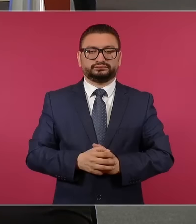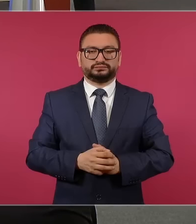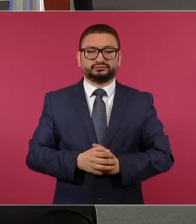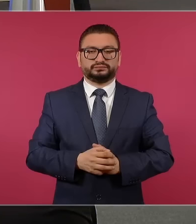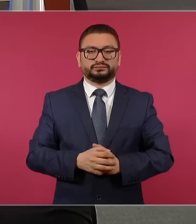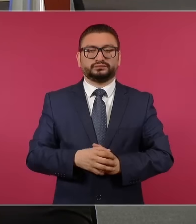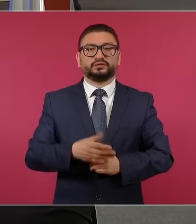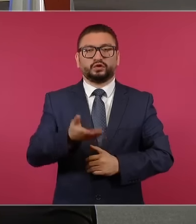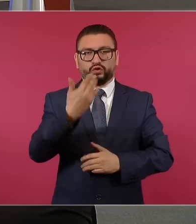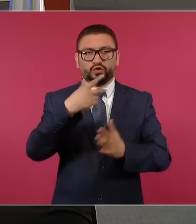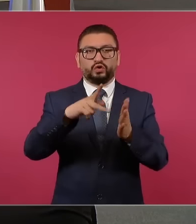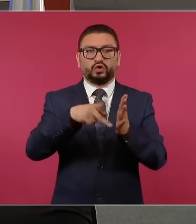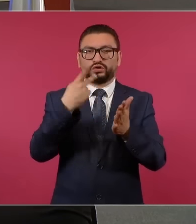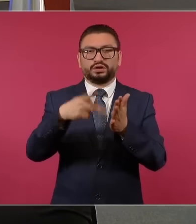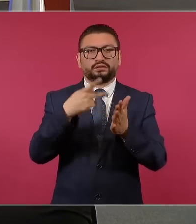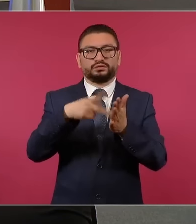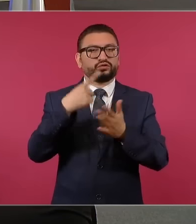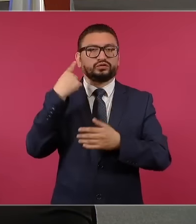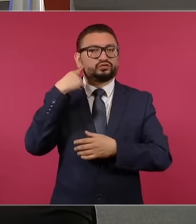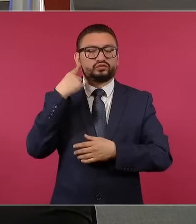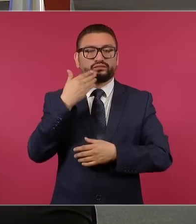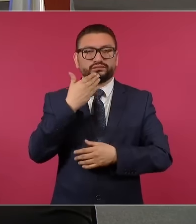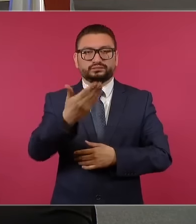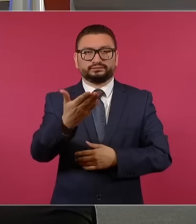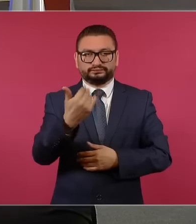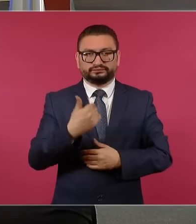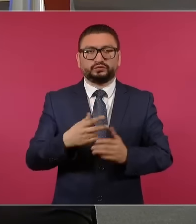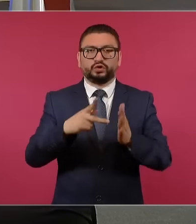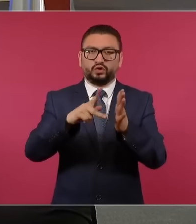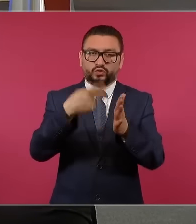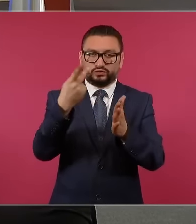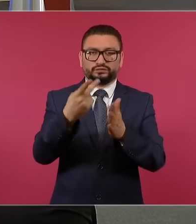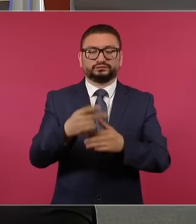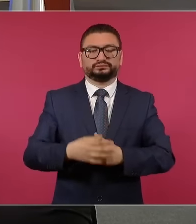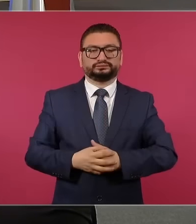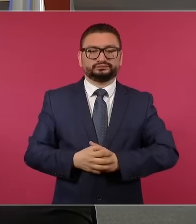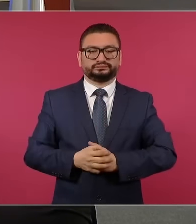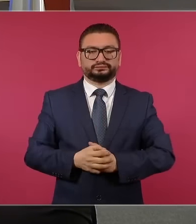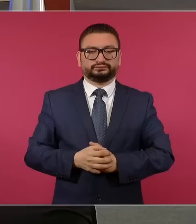Adelante, repite, porque no te escuchamos. Si repites.